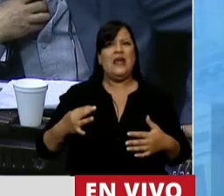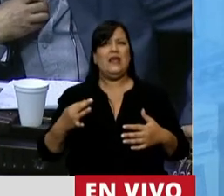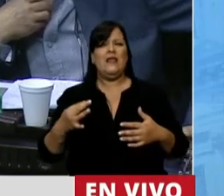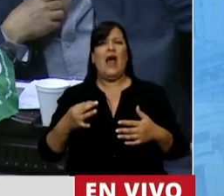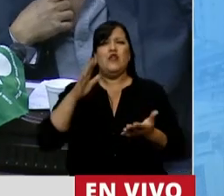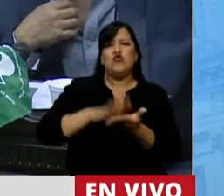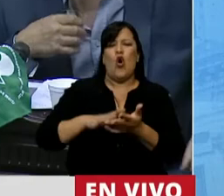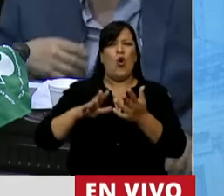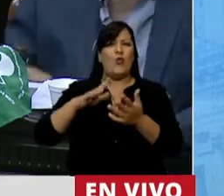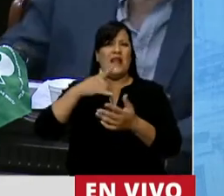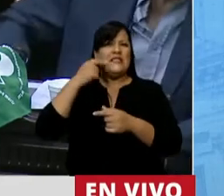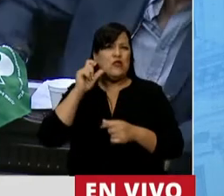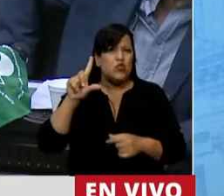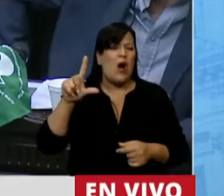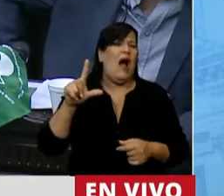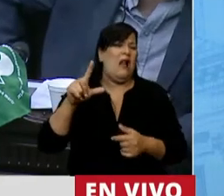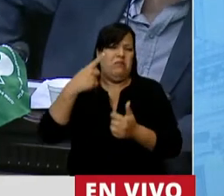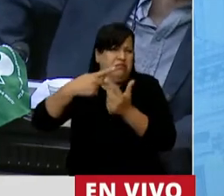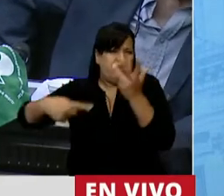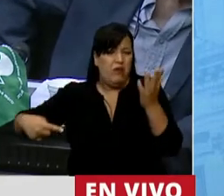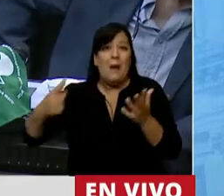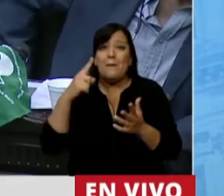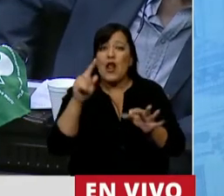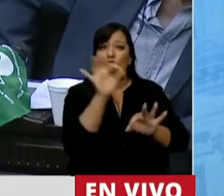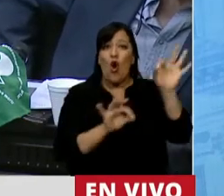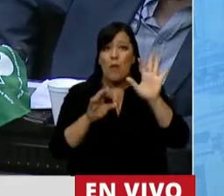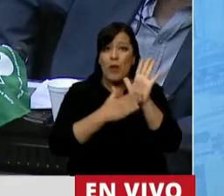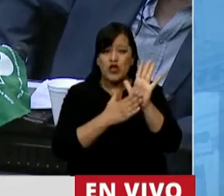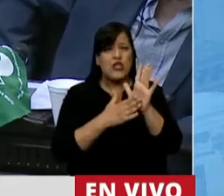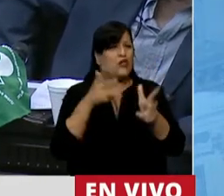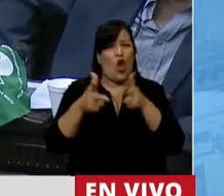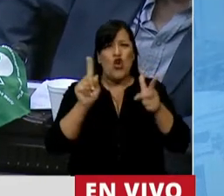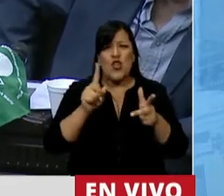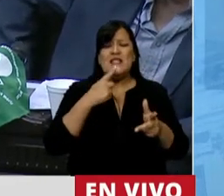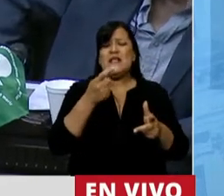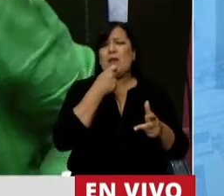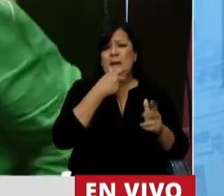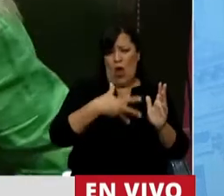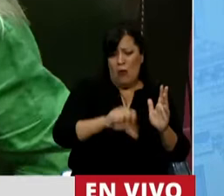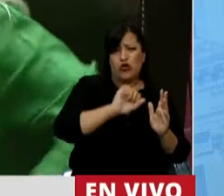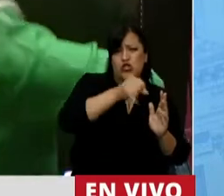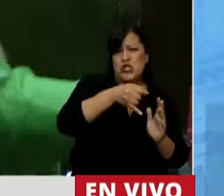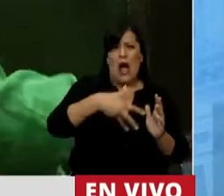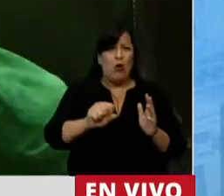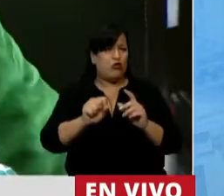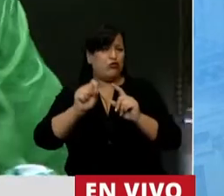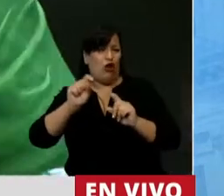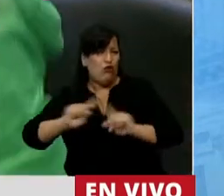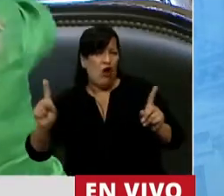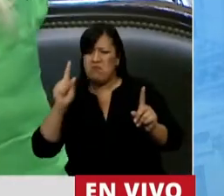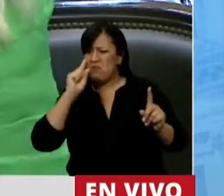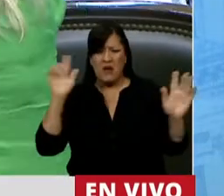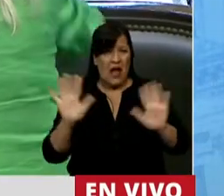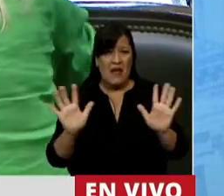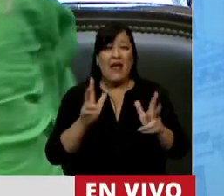sexualidad. Pero es un proyecto que no habla de aborto sí, aborto no. De lo que habla